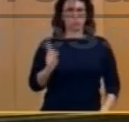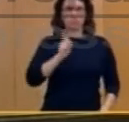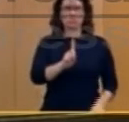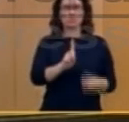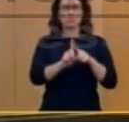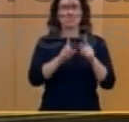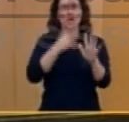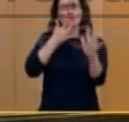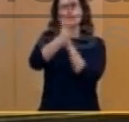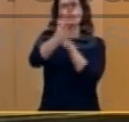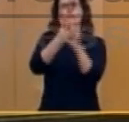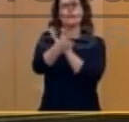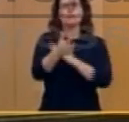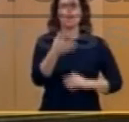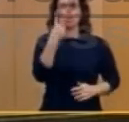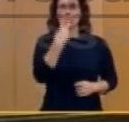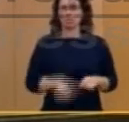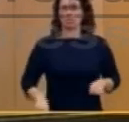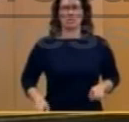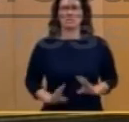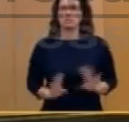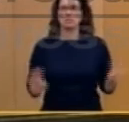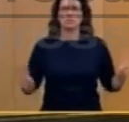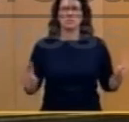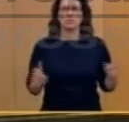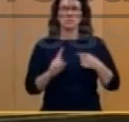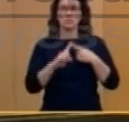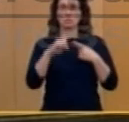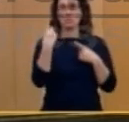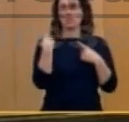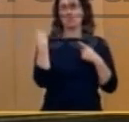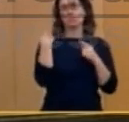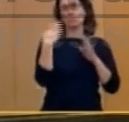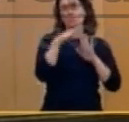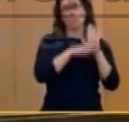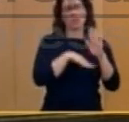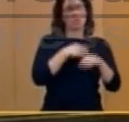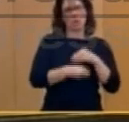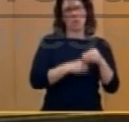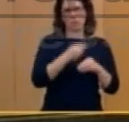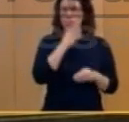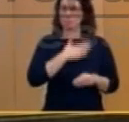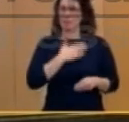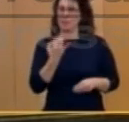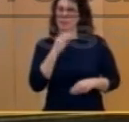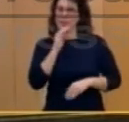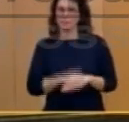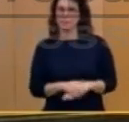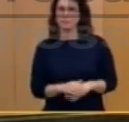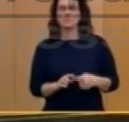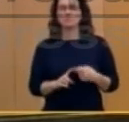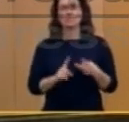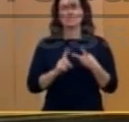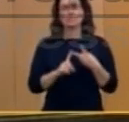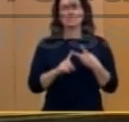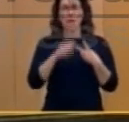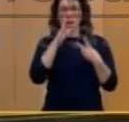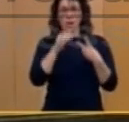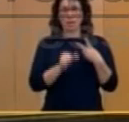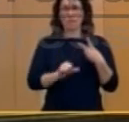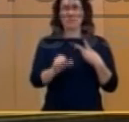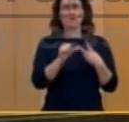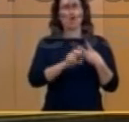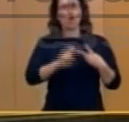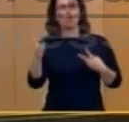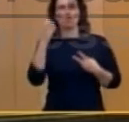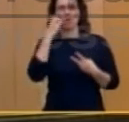dos cosas. No apliqué mi programa, sino mi deber, y a partir de ahora, otro Rajoy. Ha venido usted aquí